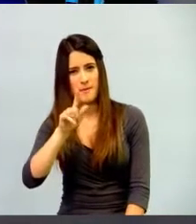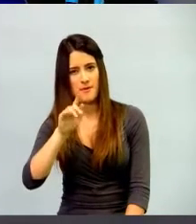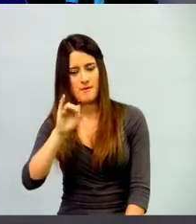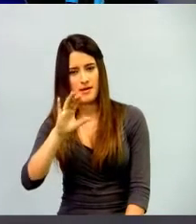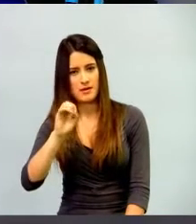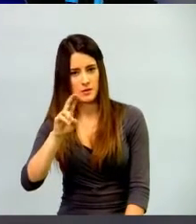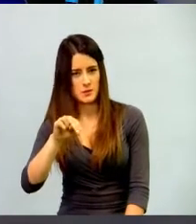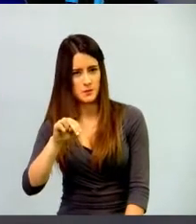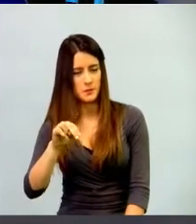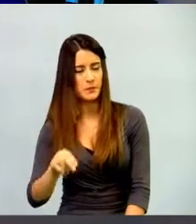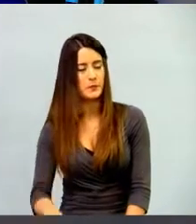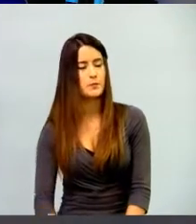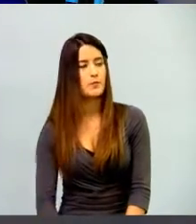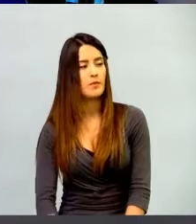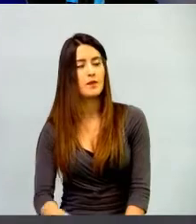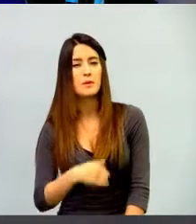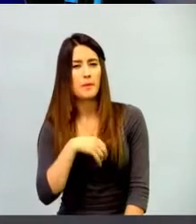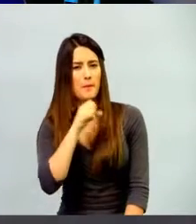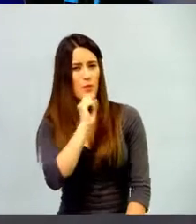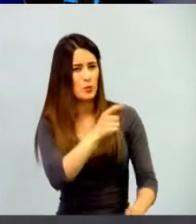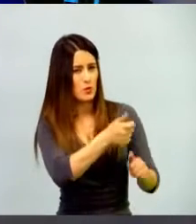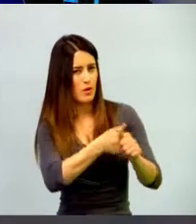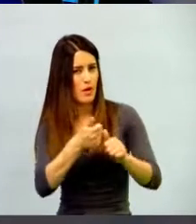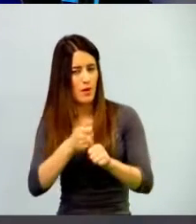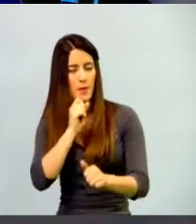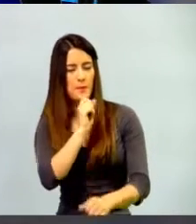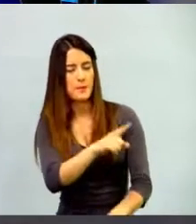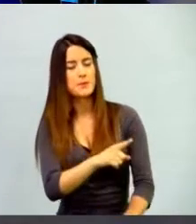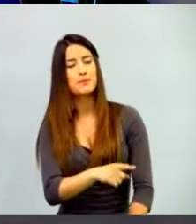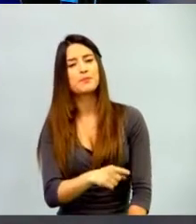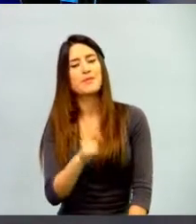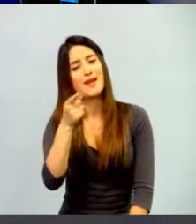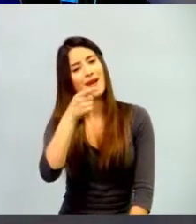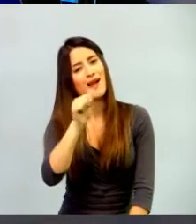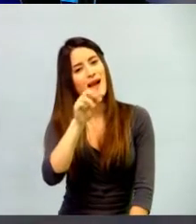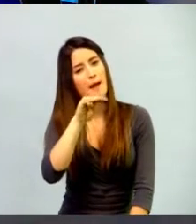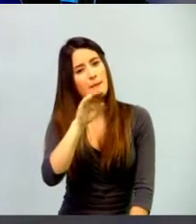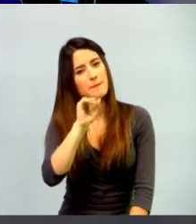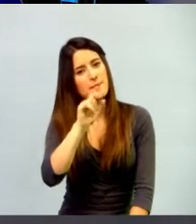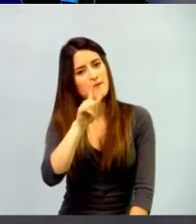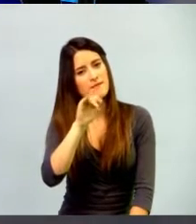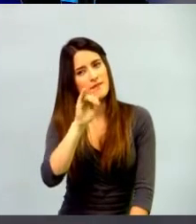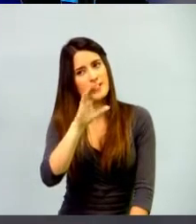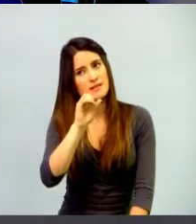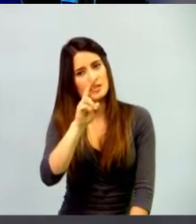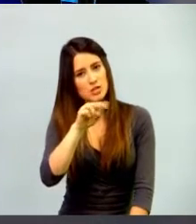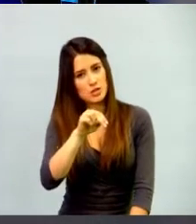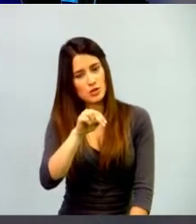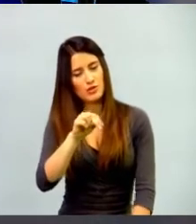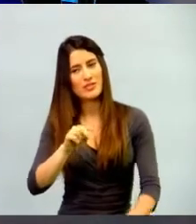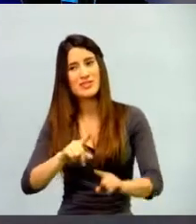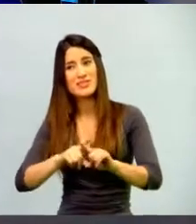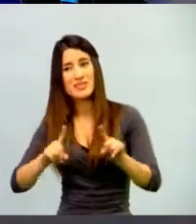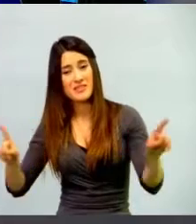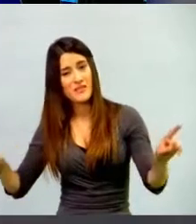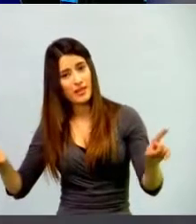¿Cuál es la diferencia entre la gamificación y el aprendizaje basado en juegos?